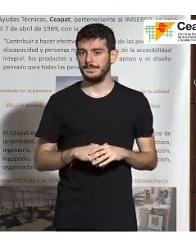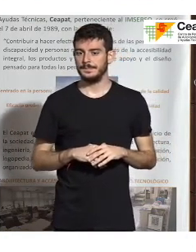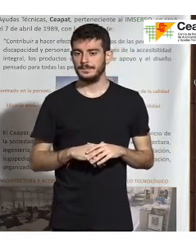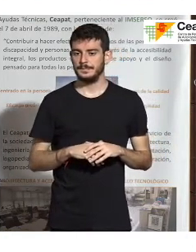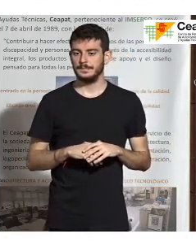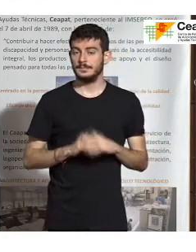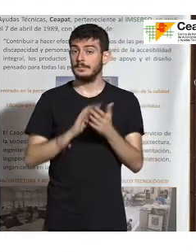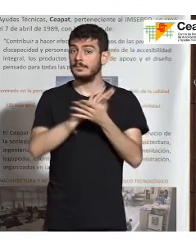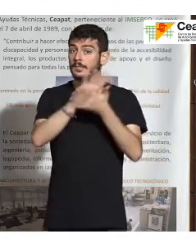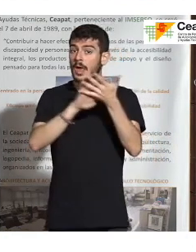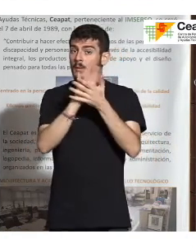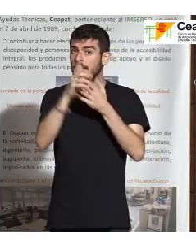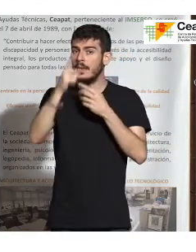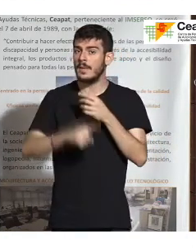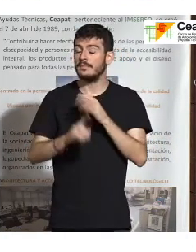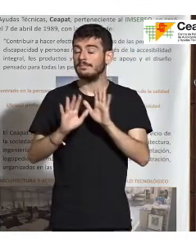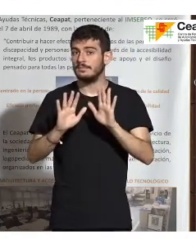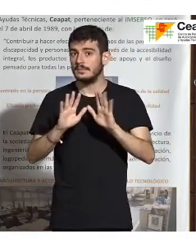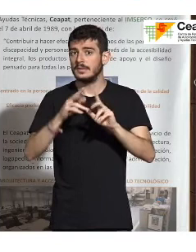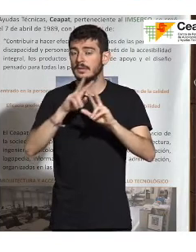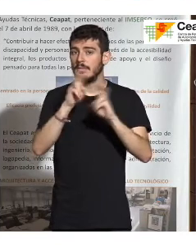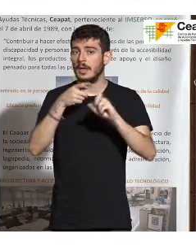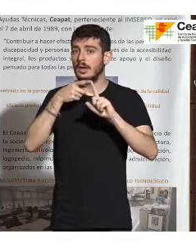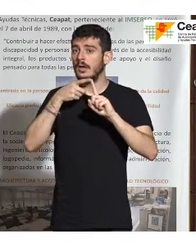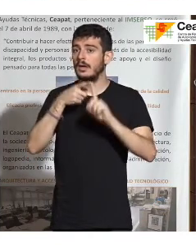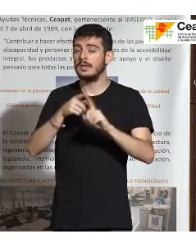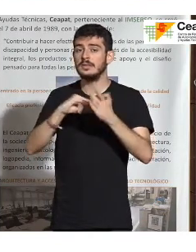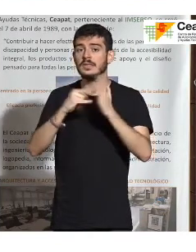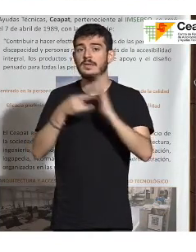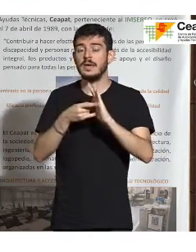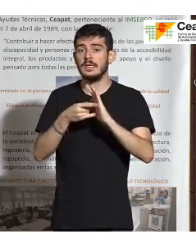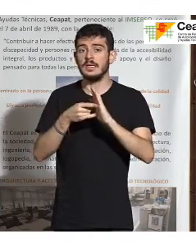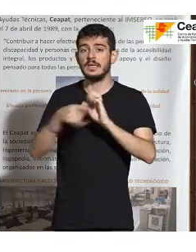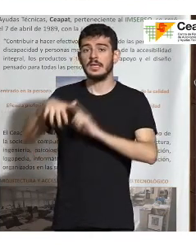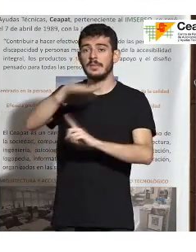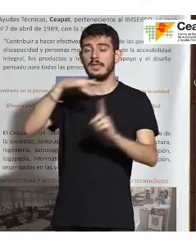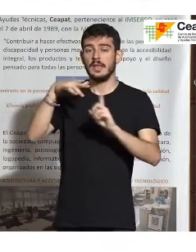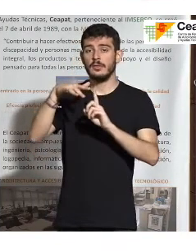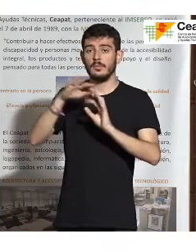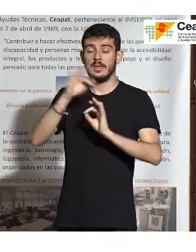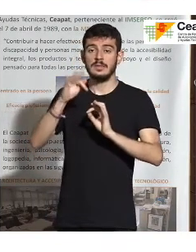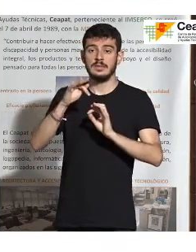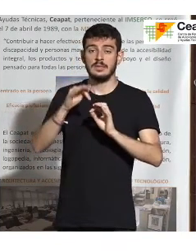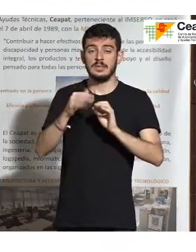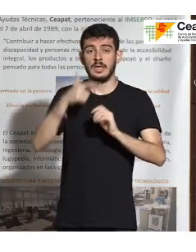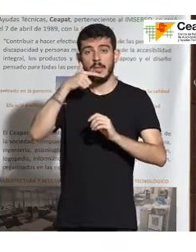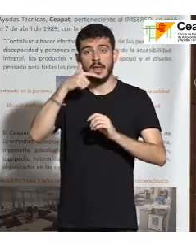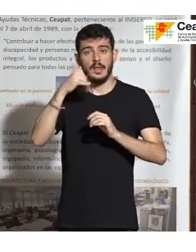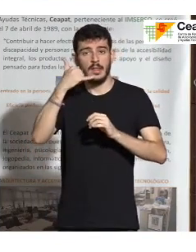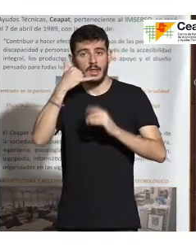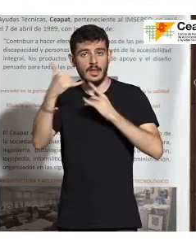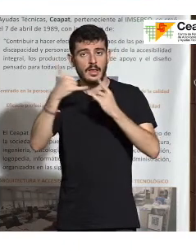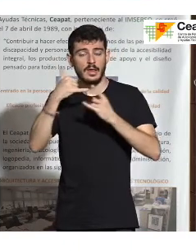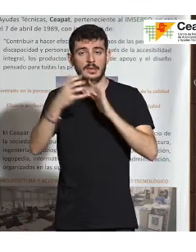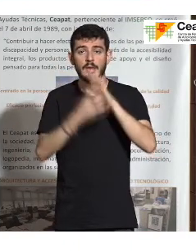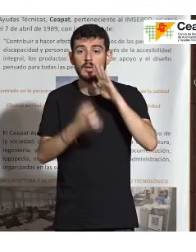Se habla también, bueno, respecto a lo que son sistemas de climatización y de grabación de llamadas, se menciona también en esta norma